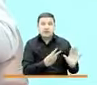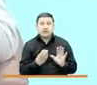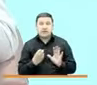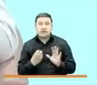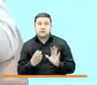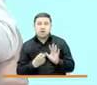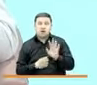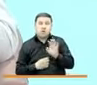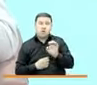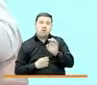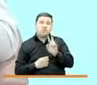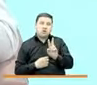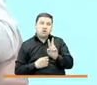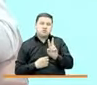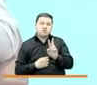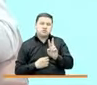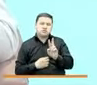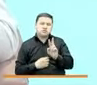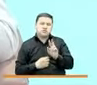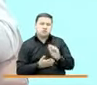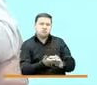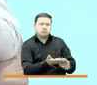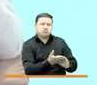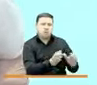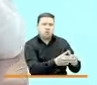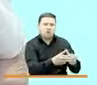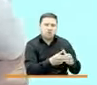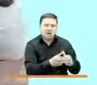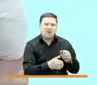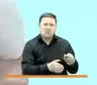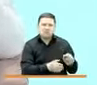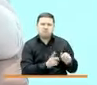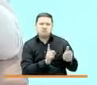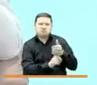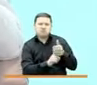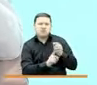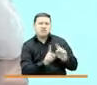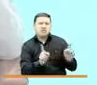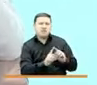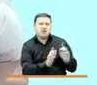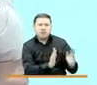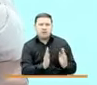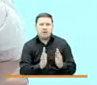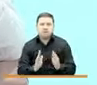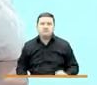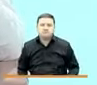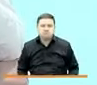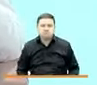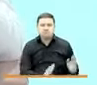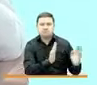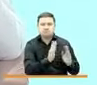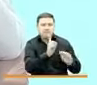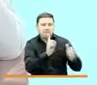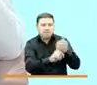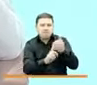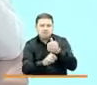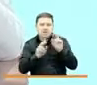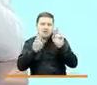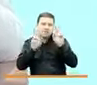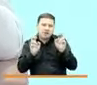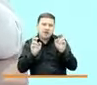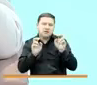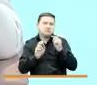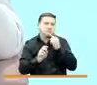792 sujetos de reparación colectiva los cuales se encuentran en diferentes fases la fase de identificación temas de la